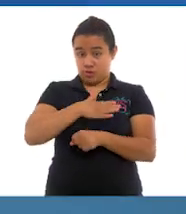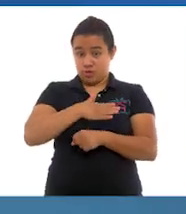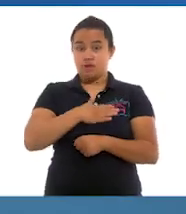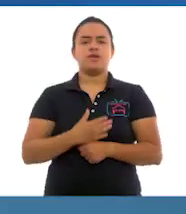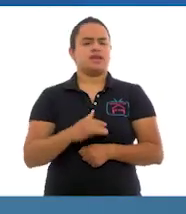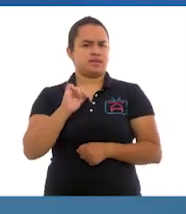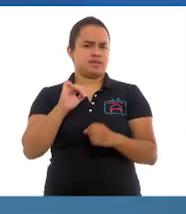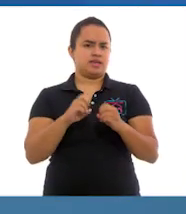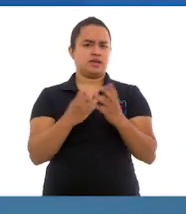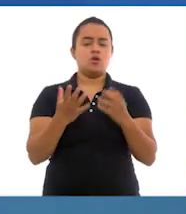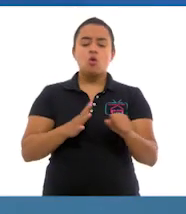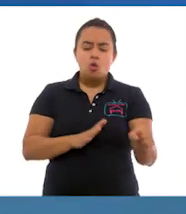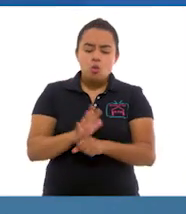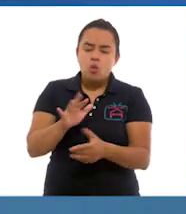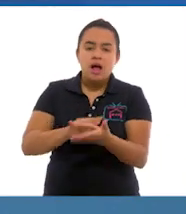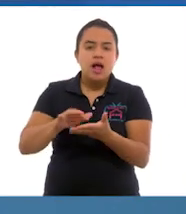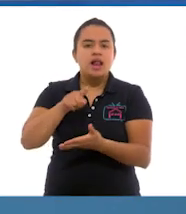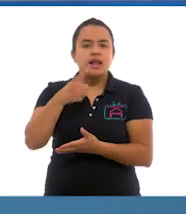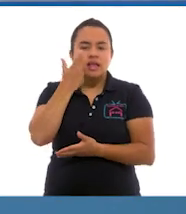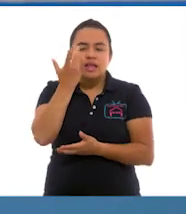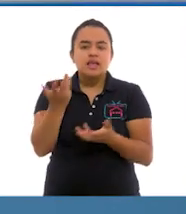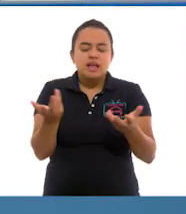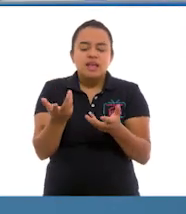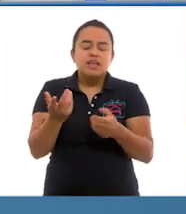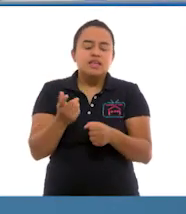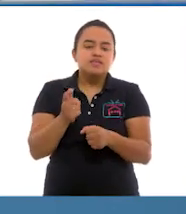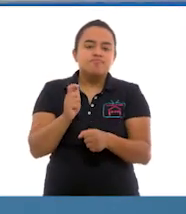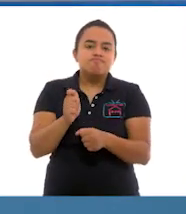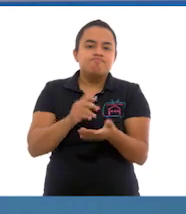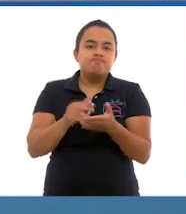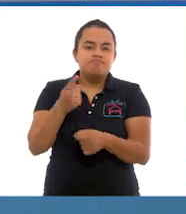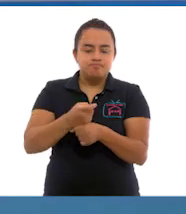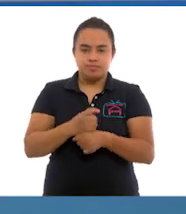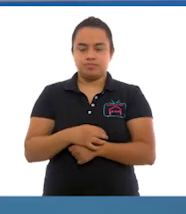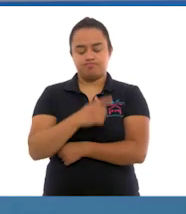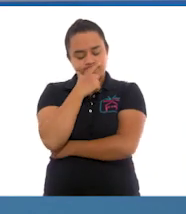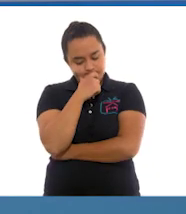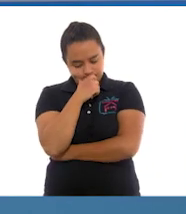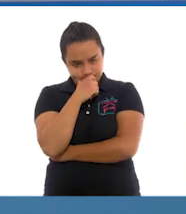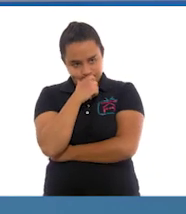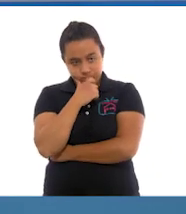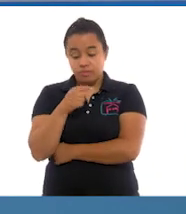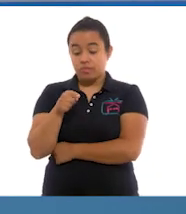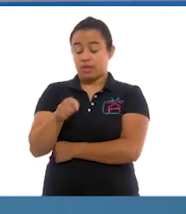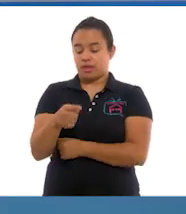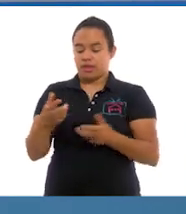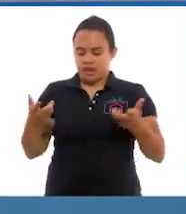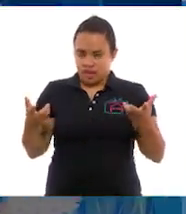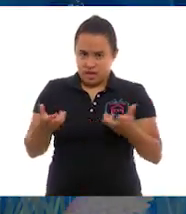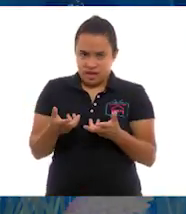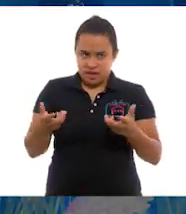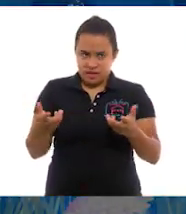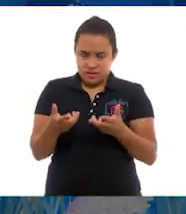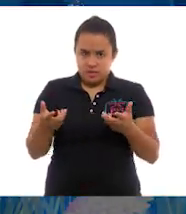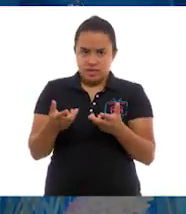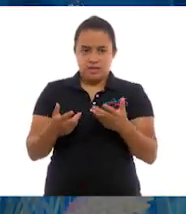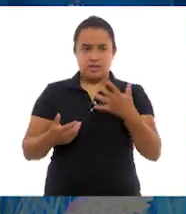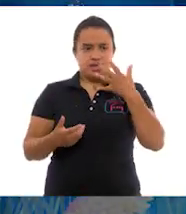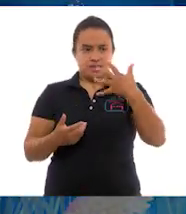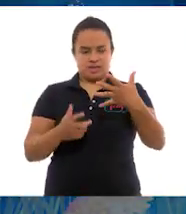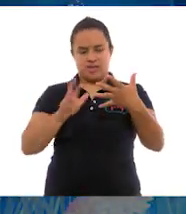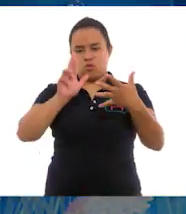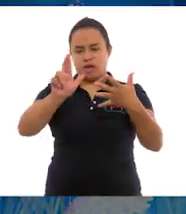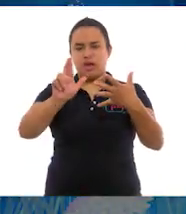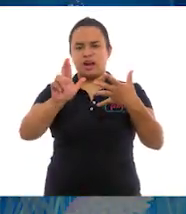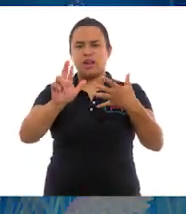Claro. ¿Qué acción quieres leer? A ver. Bueno, ya sé. Ah, la de aplicar las cinco R's.